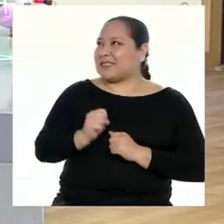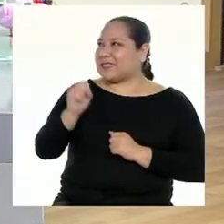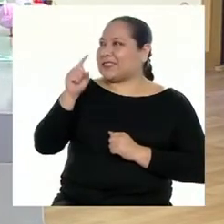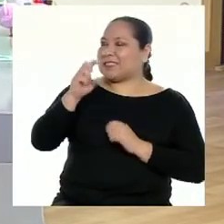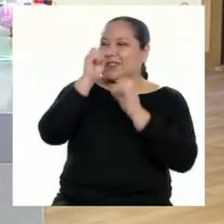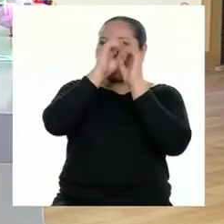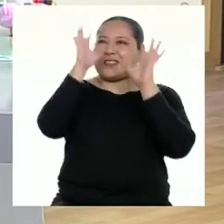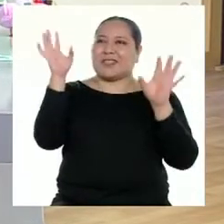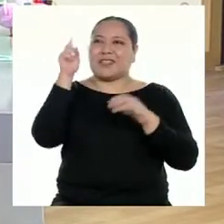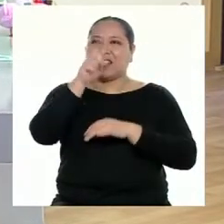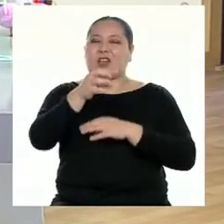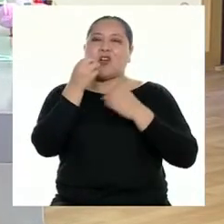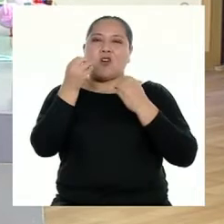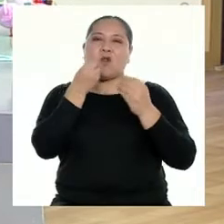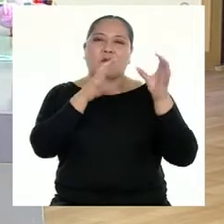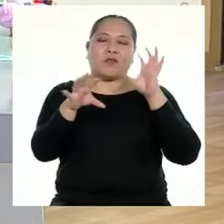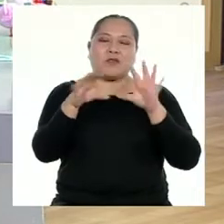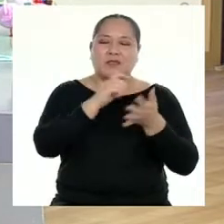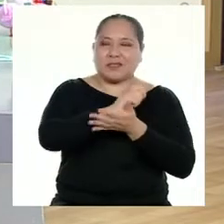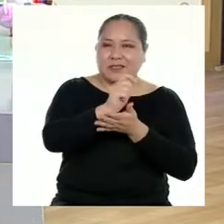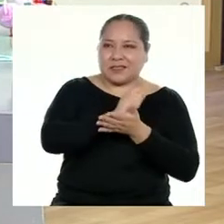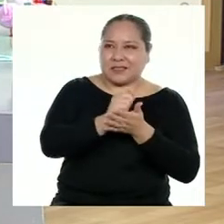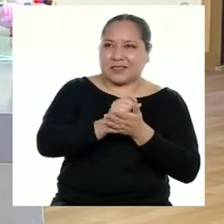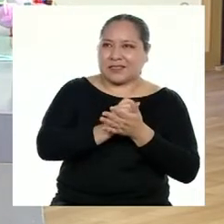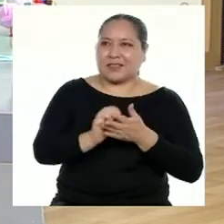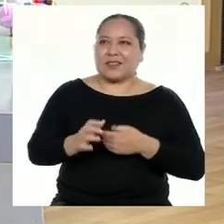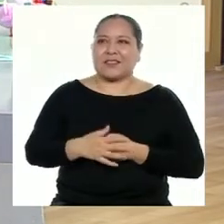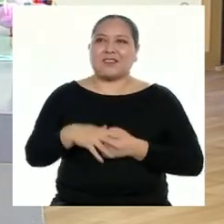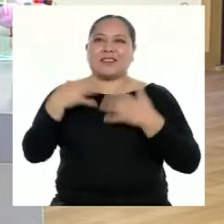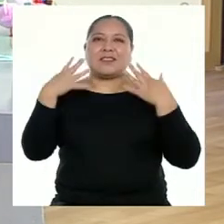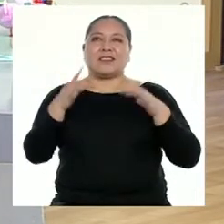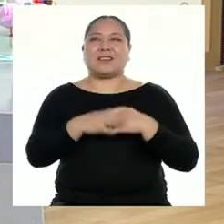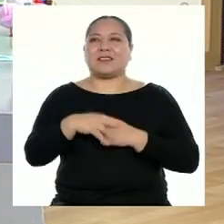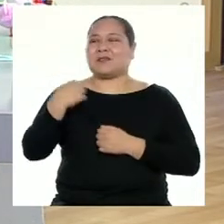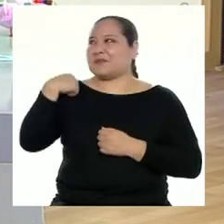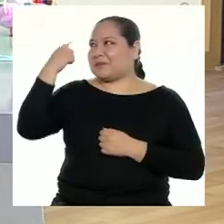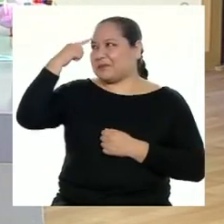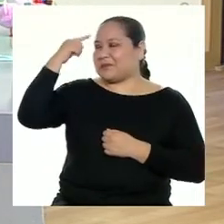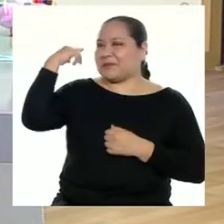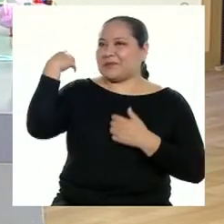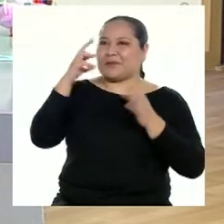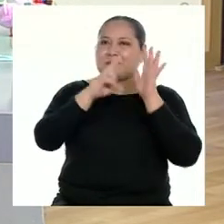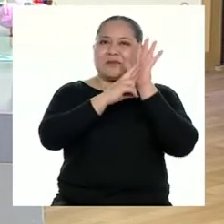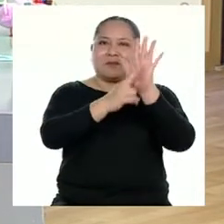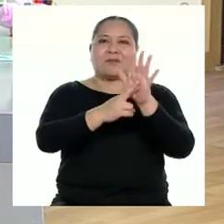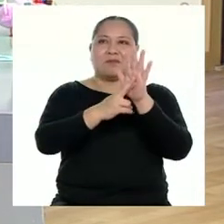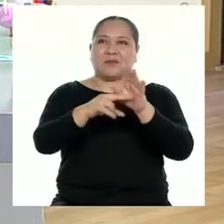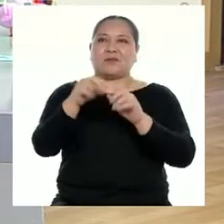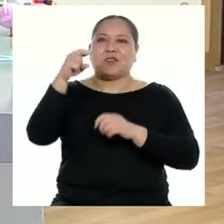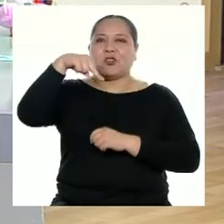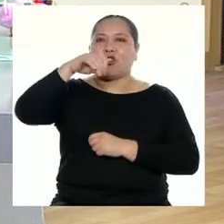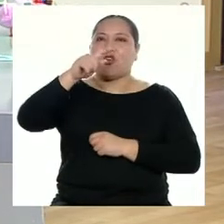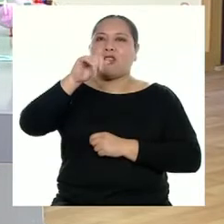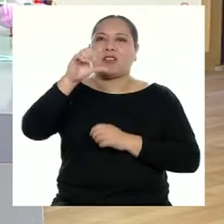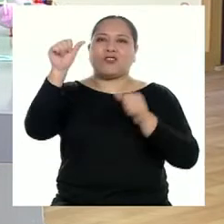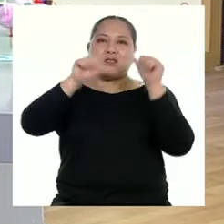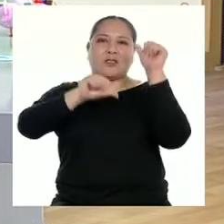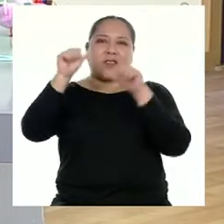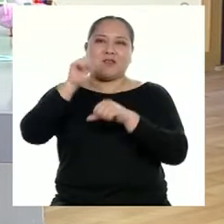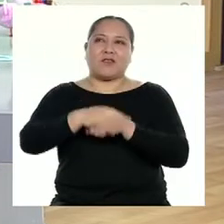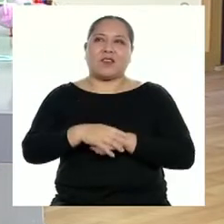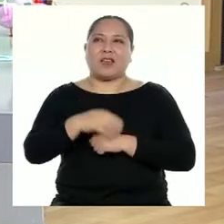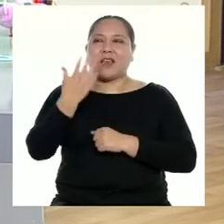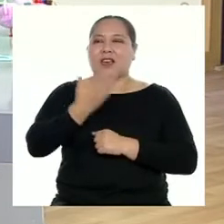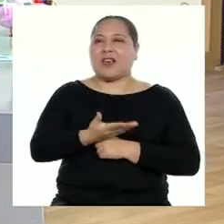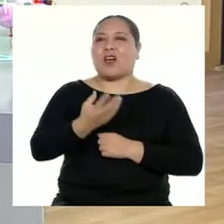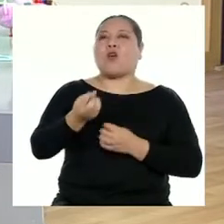clarísimo cómo debo escribir una notación científica. Ahora sí, creo que podemos representar en forma de notación científica la